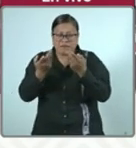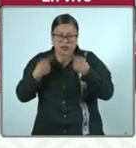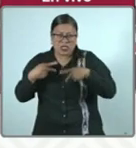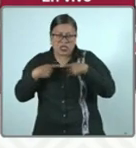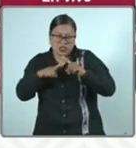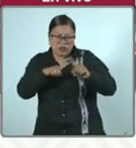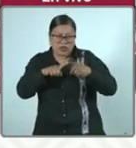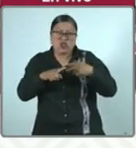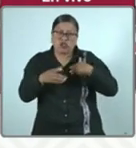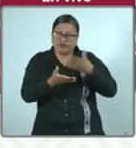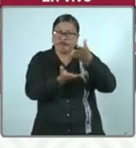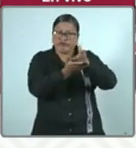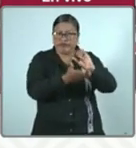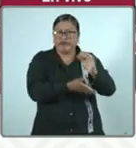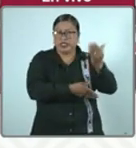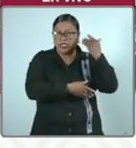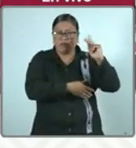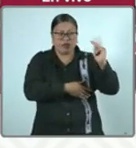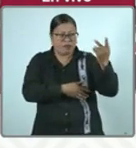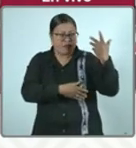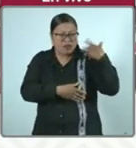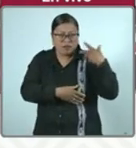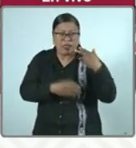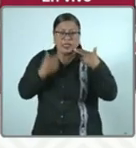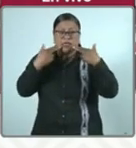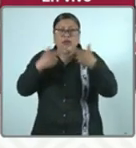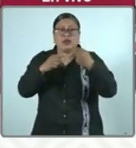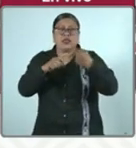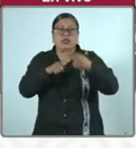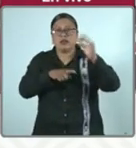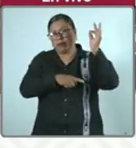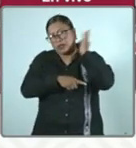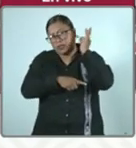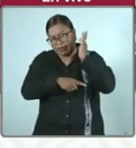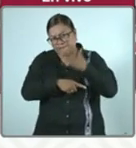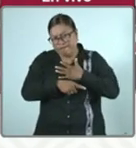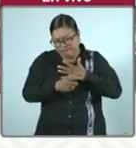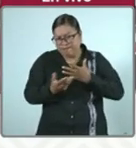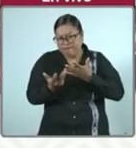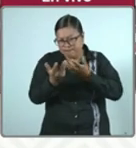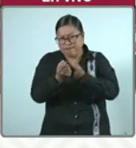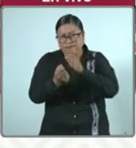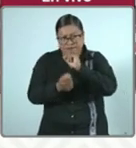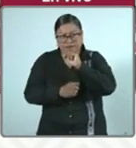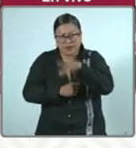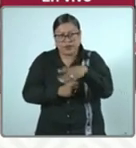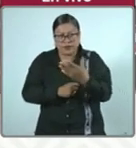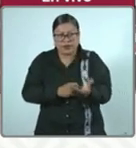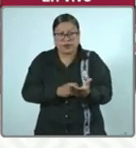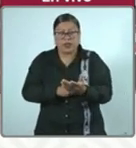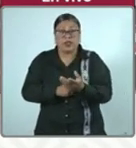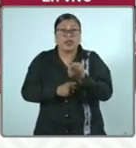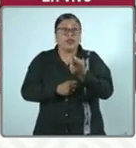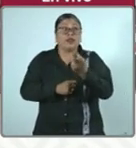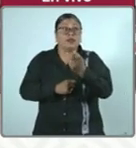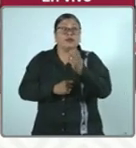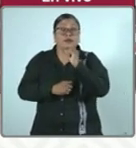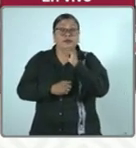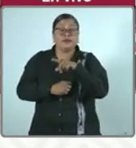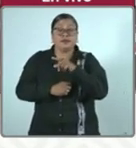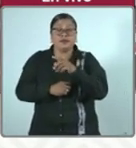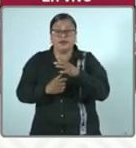personalmente estuve en la región de la Cuenca, esta reunión con el fiscal también yo la tuve. A raíz de ello tenemos